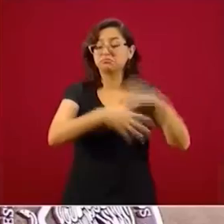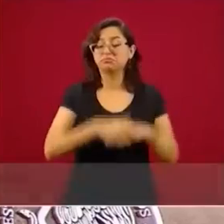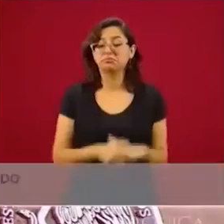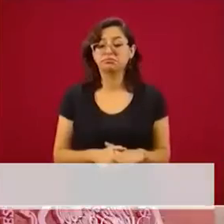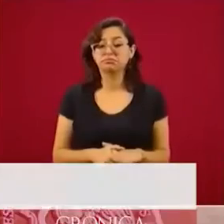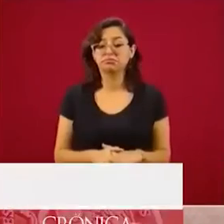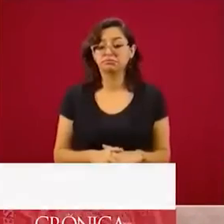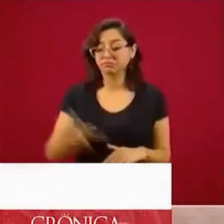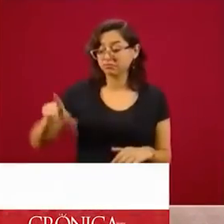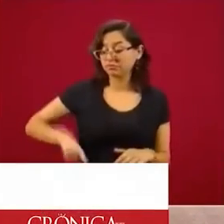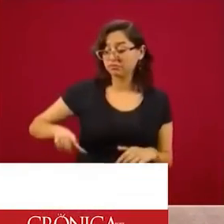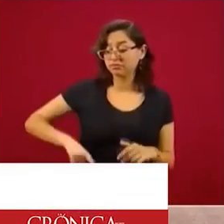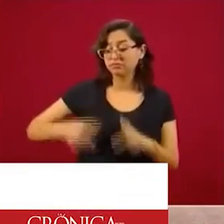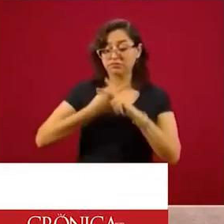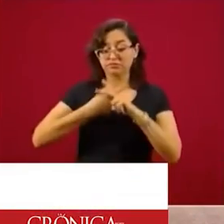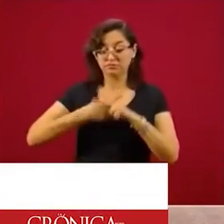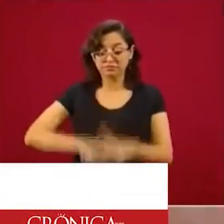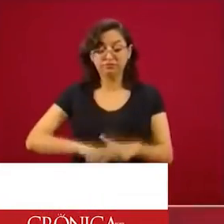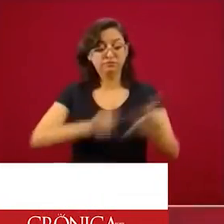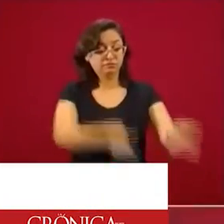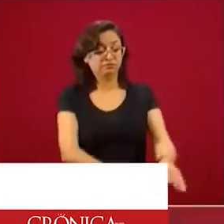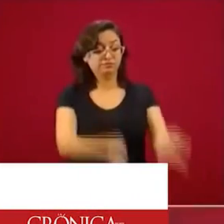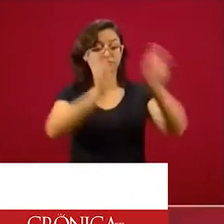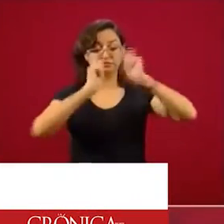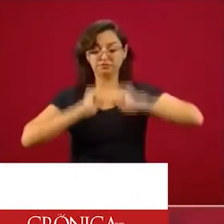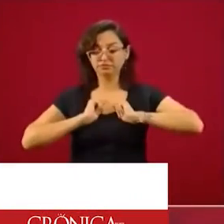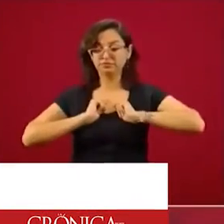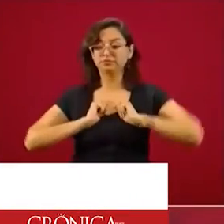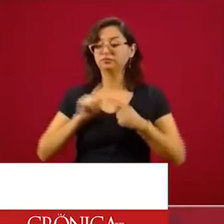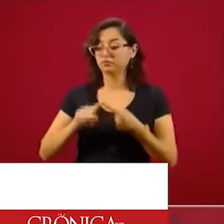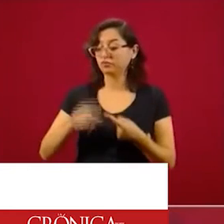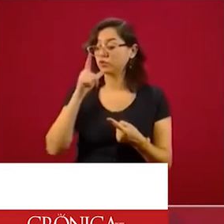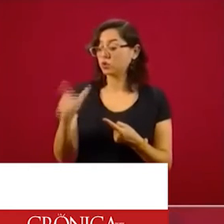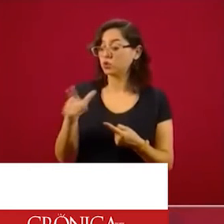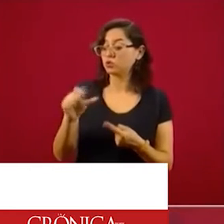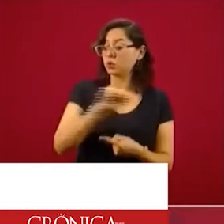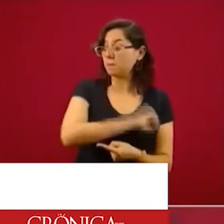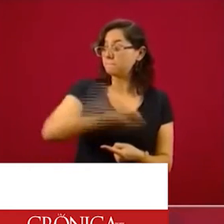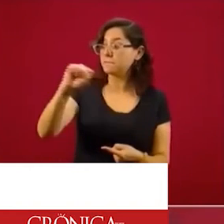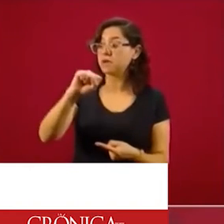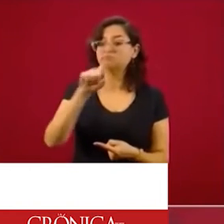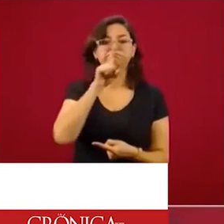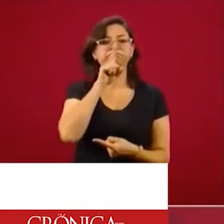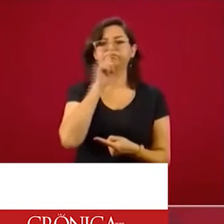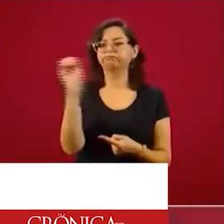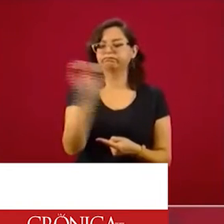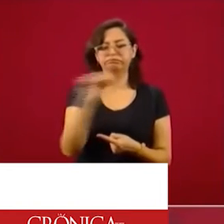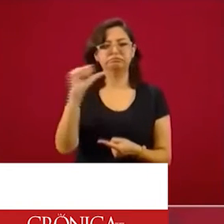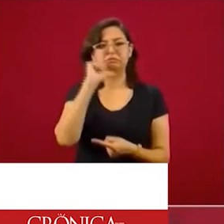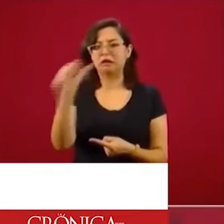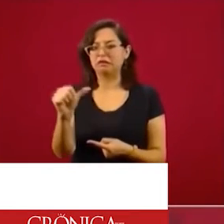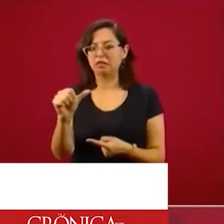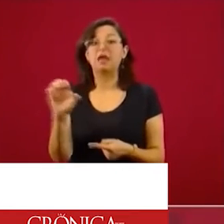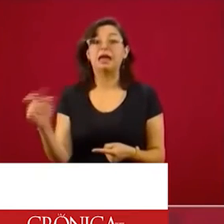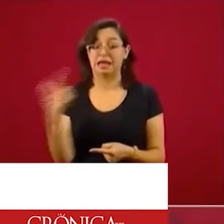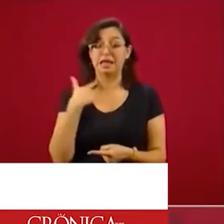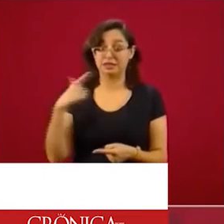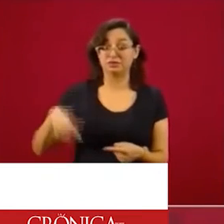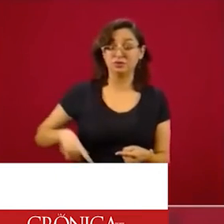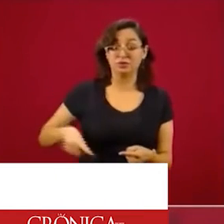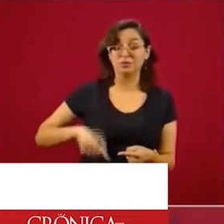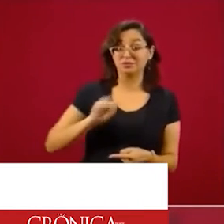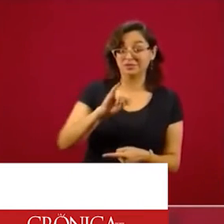Estamos poniendo orden, no aumentado el precio de la luz, como ellos lo hicieron, pero